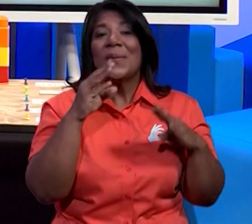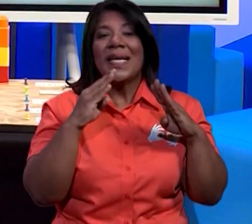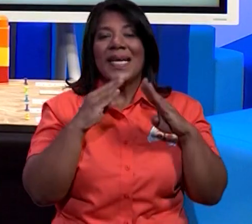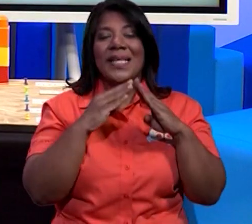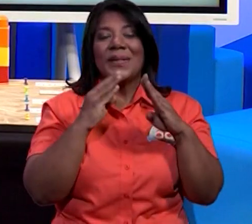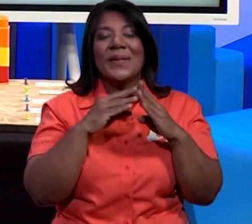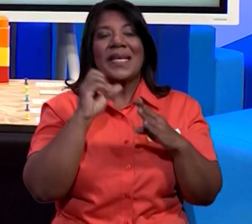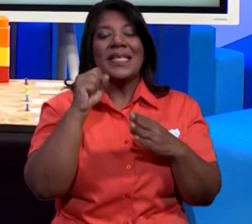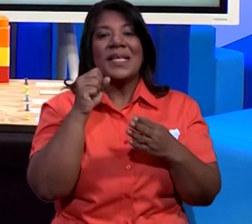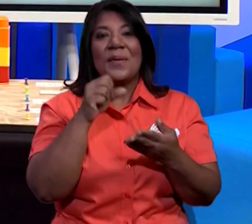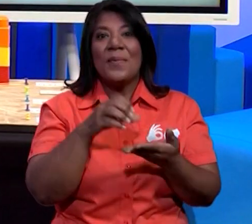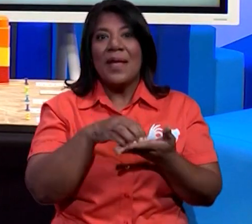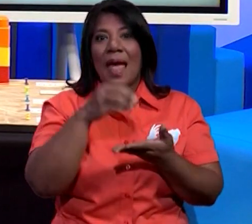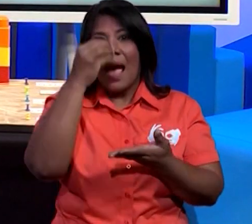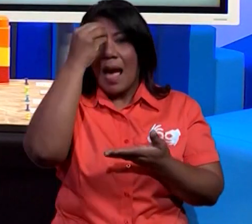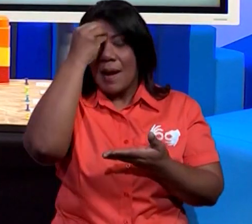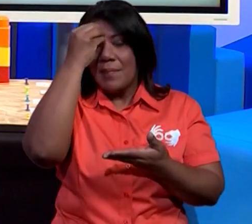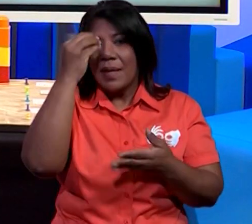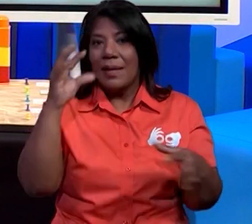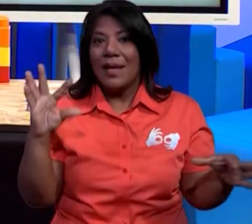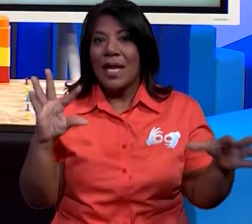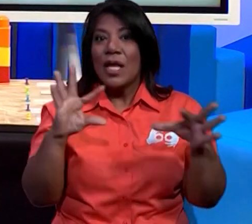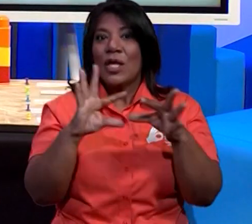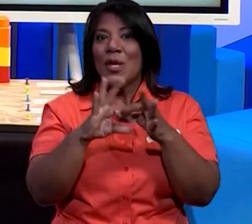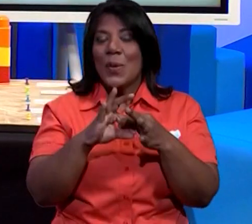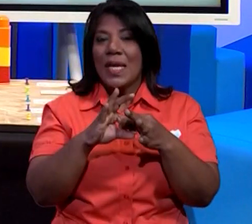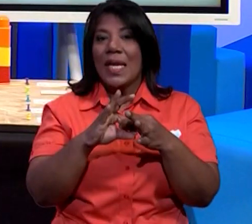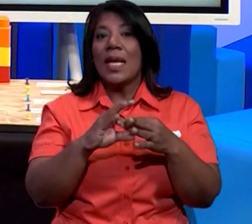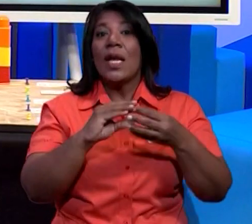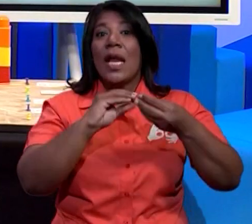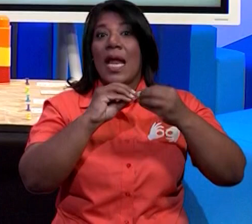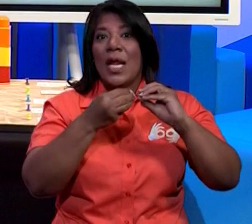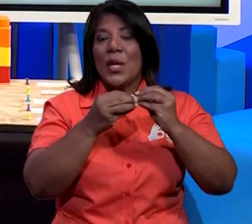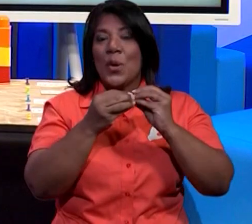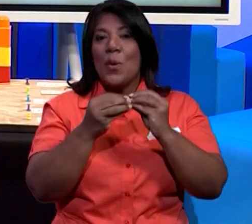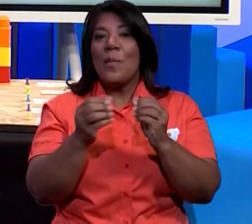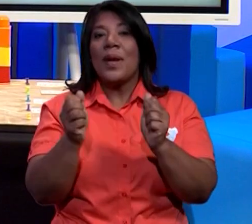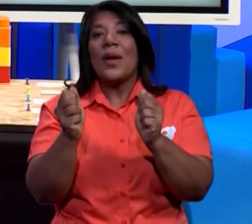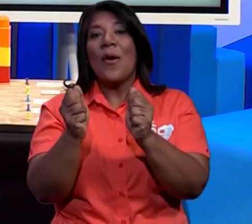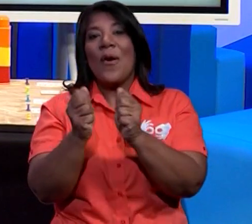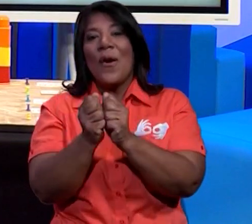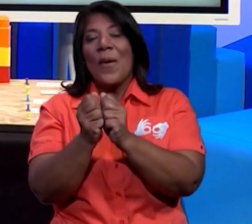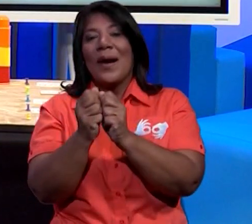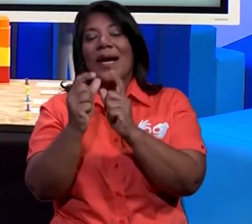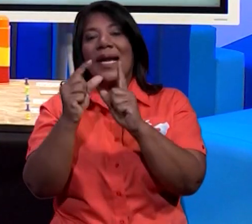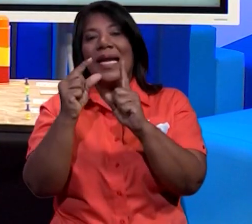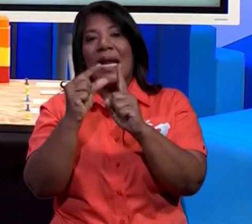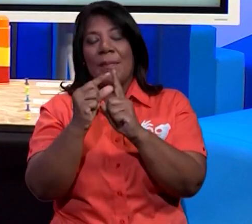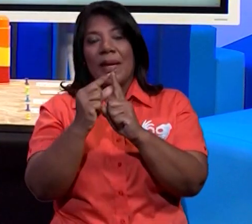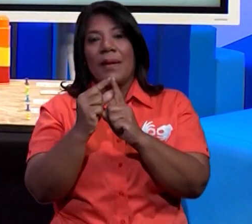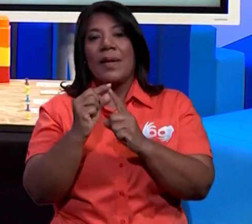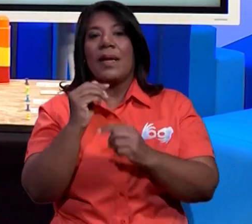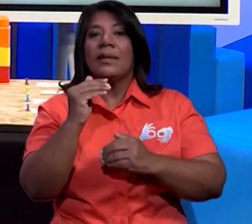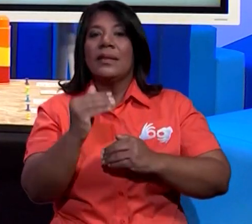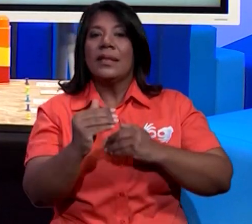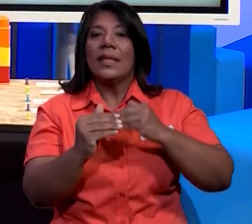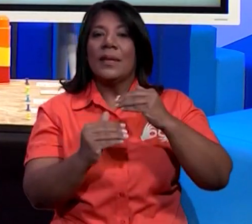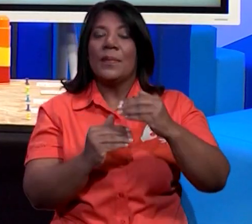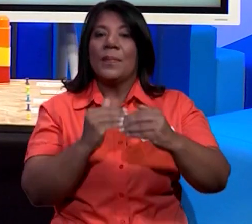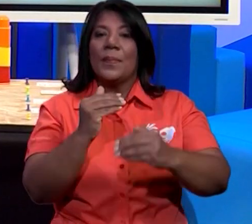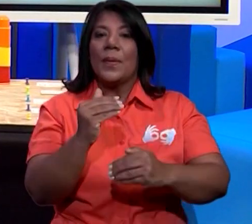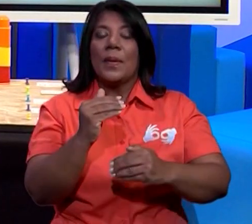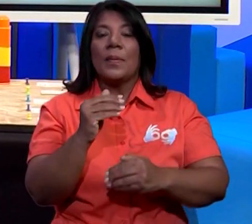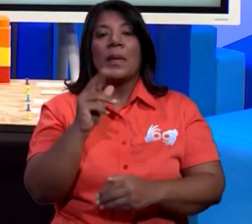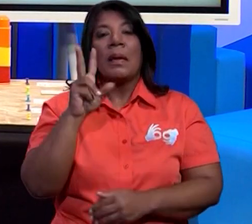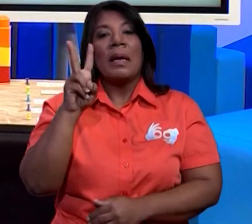representándola y relacionando todas esas cantidades. Recuerda ir de poco a poco, si ya pasaste el 20, puedes